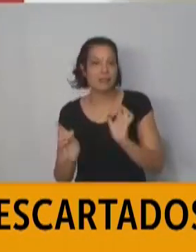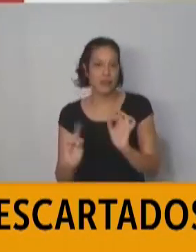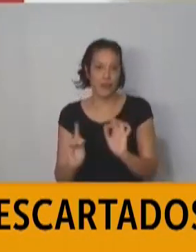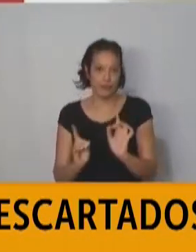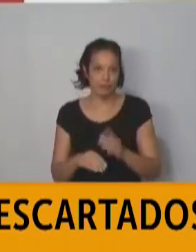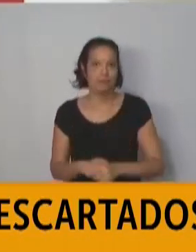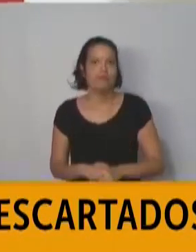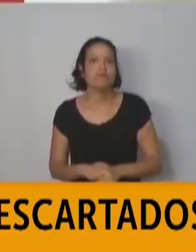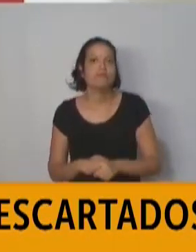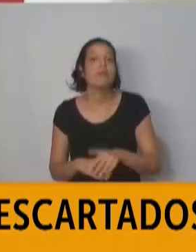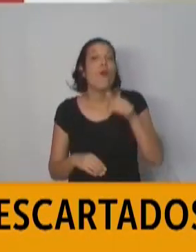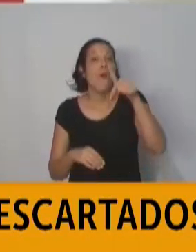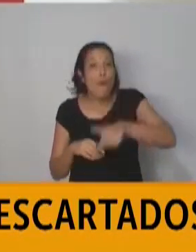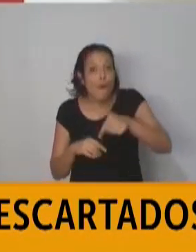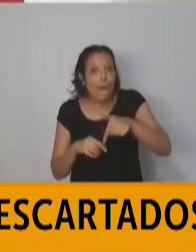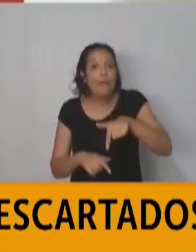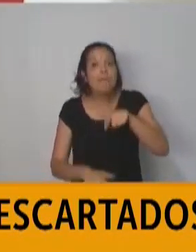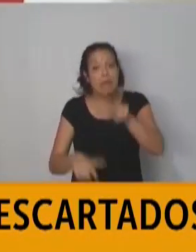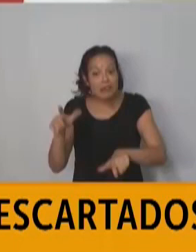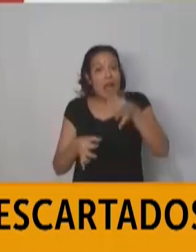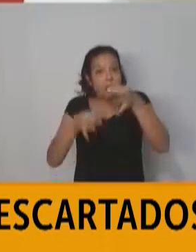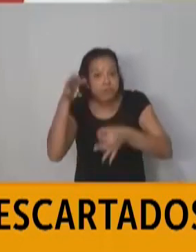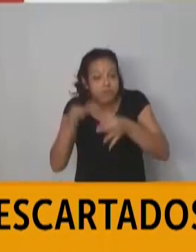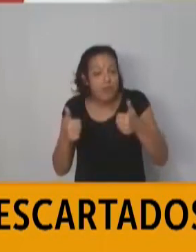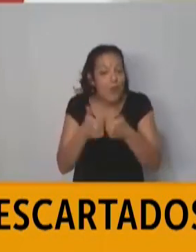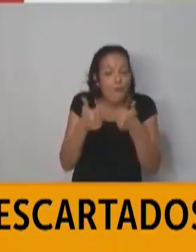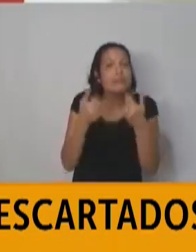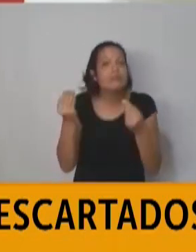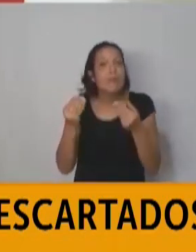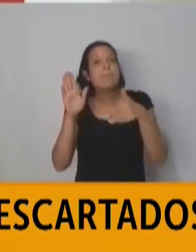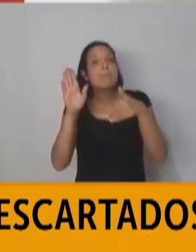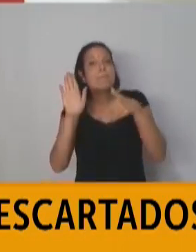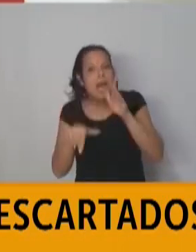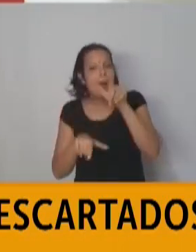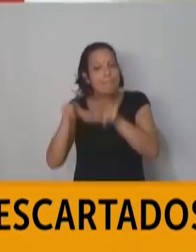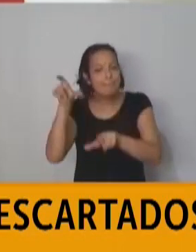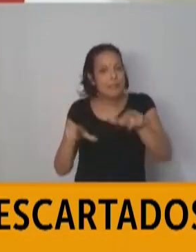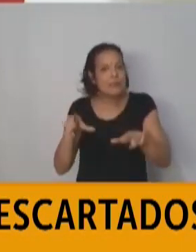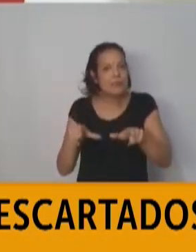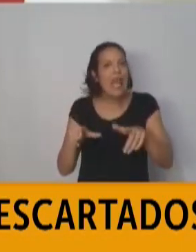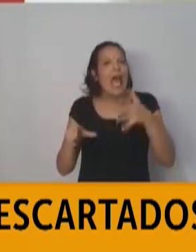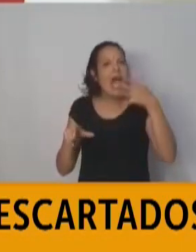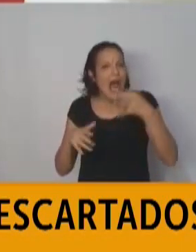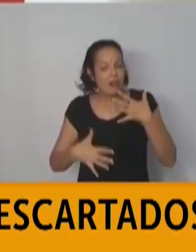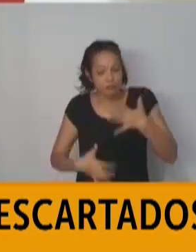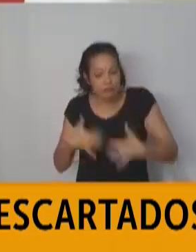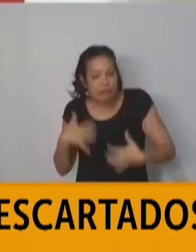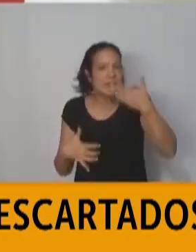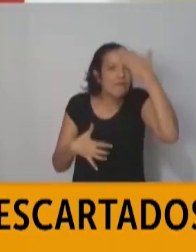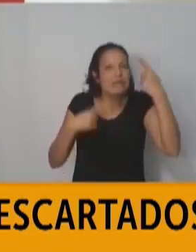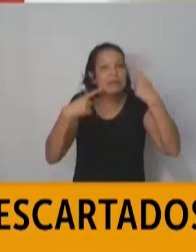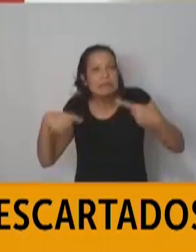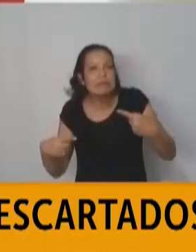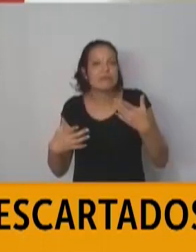o no el virus. Hoy las personas que se van a estudiar son principalmente aquellas que tienen síntomas y hayan tenido